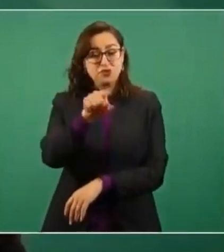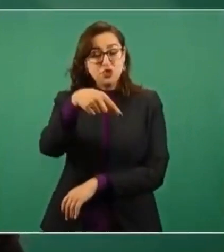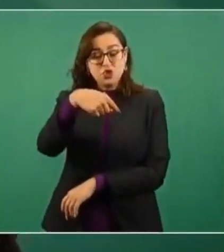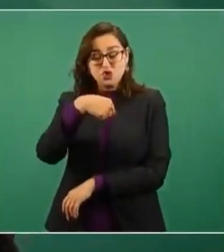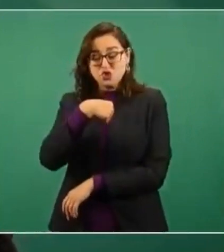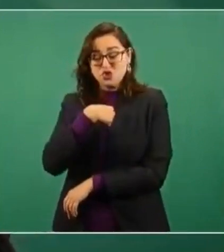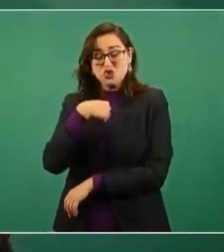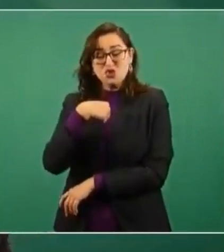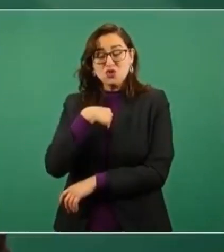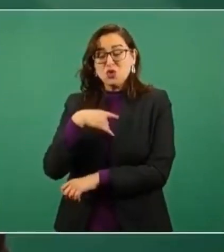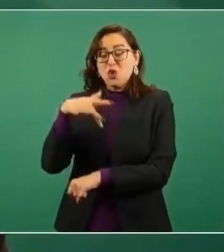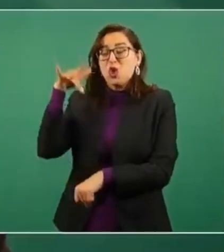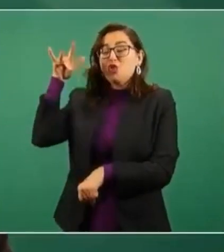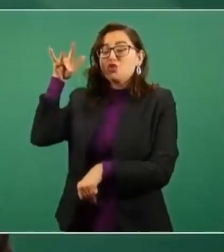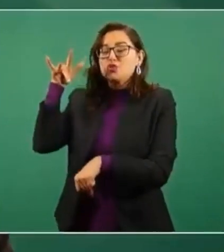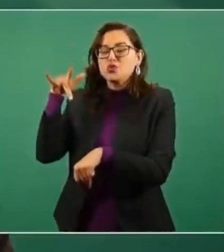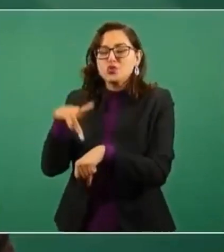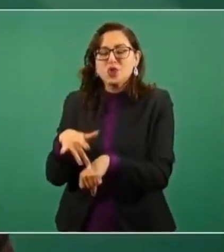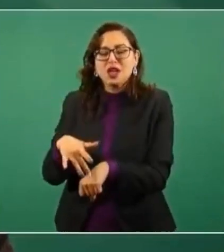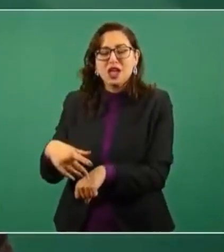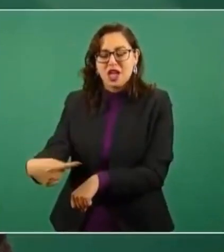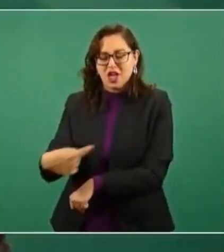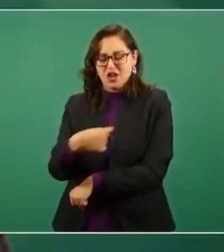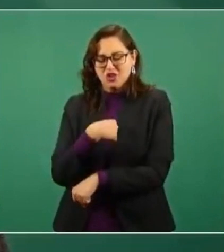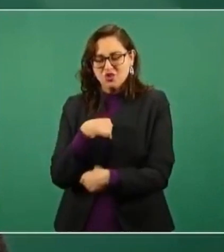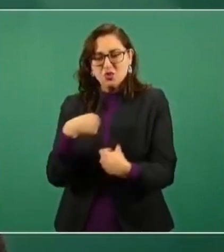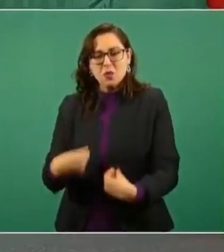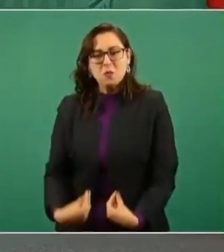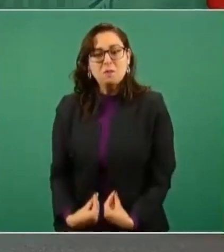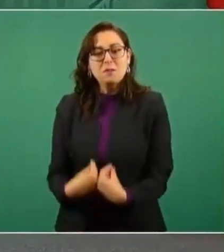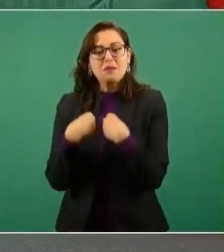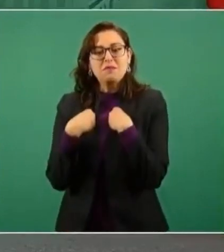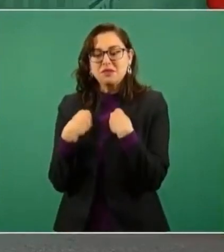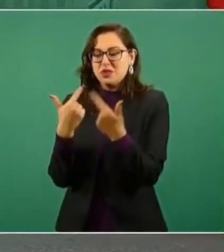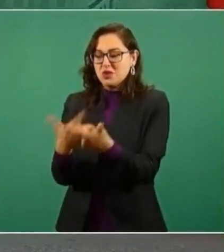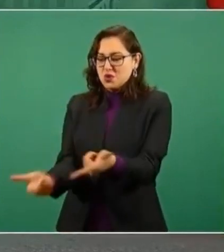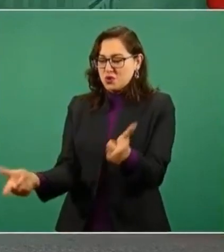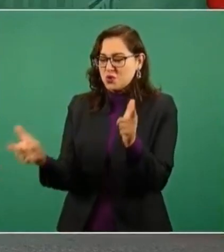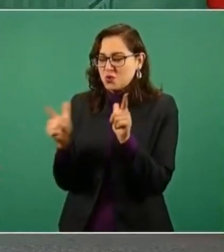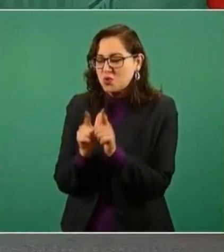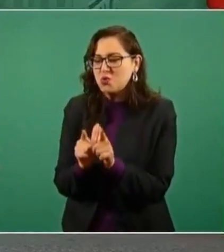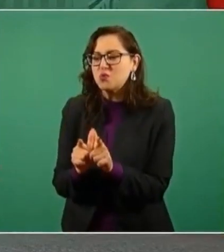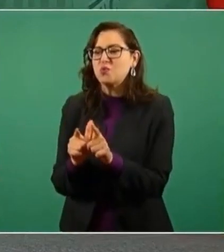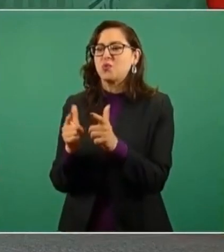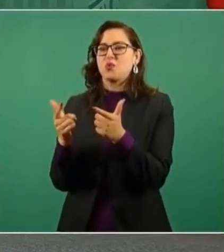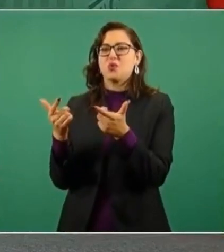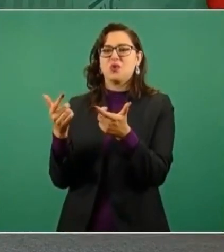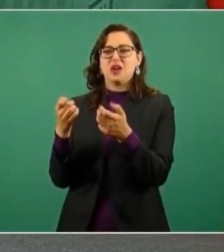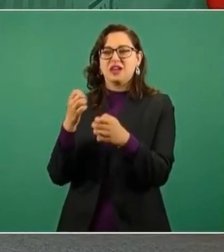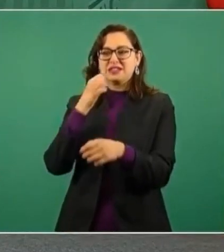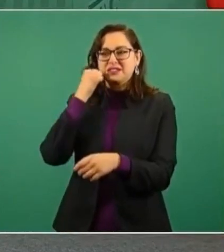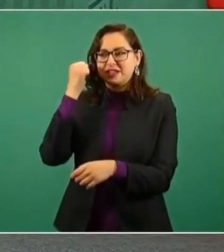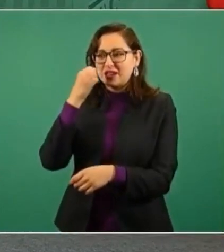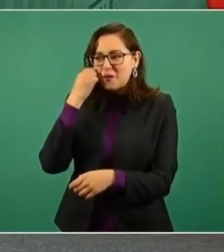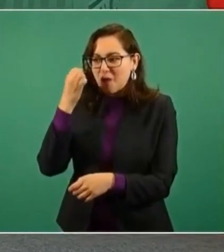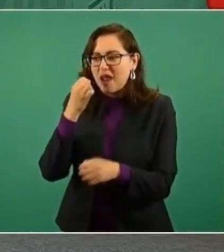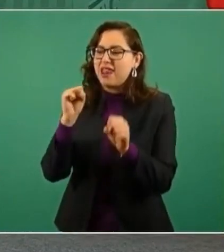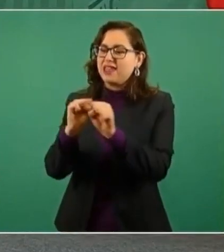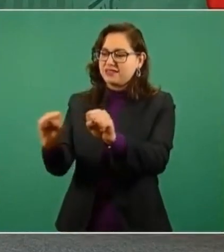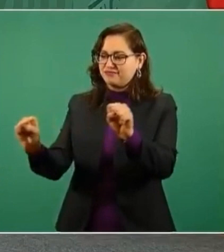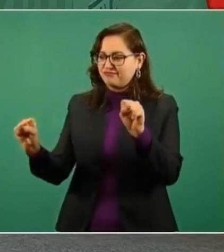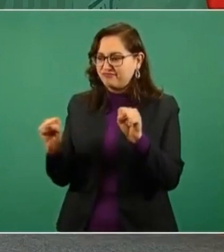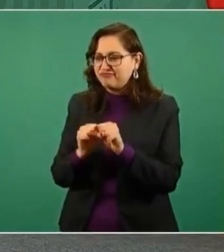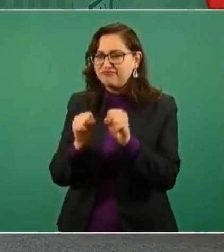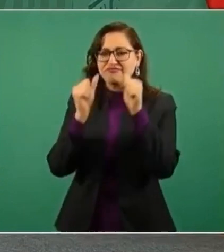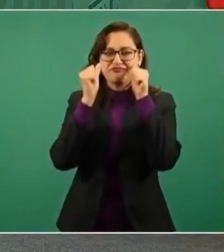desde el aula, frente a grupo y cuando ocupé el cargo de directora escolar desde la escuela municipal. Por